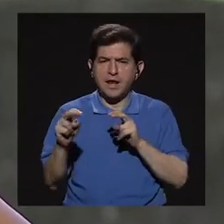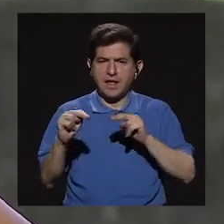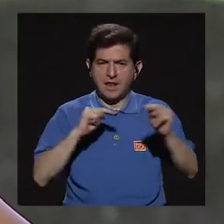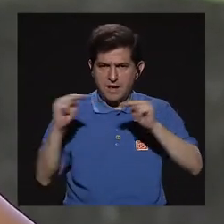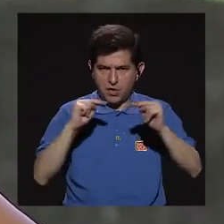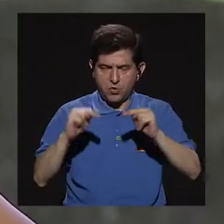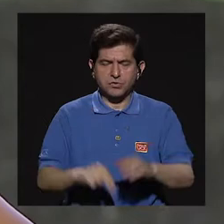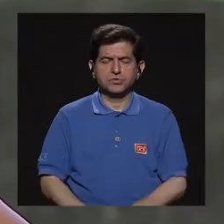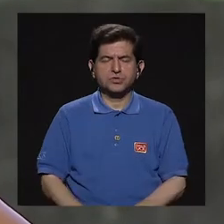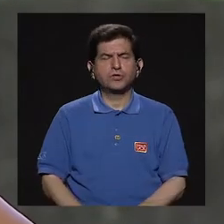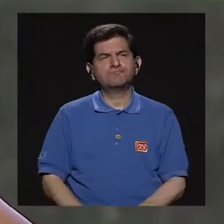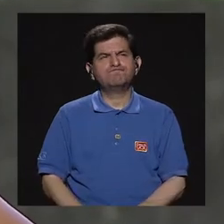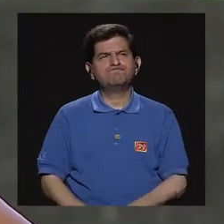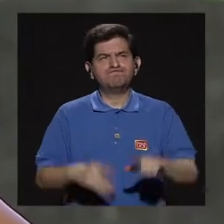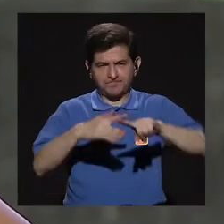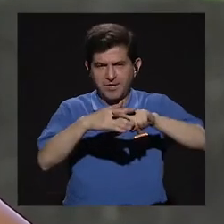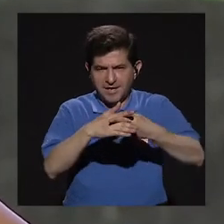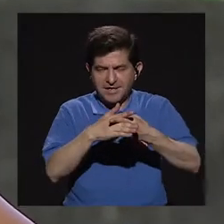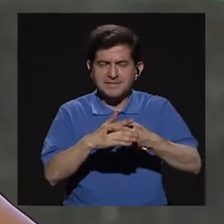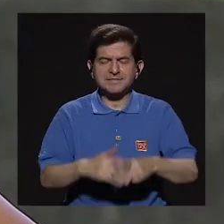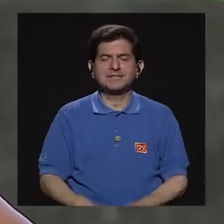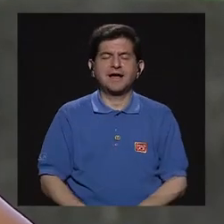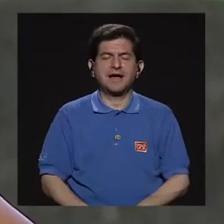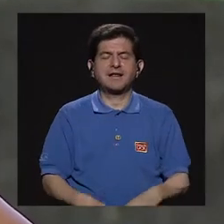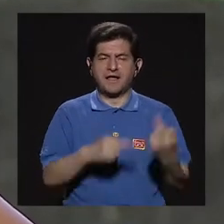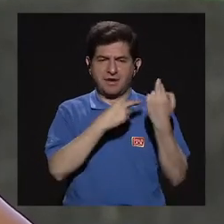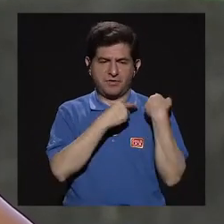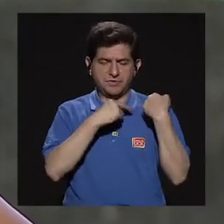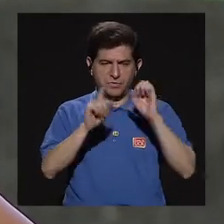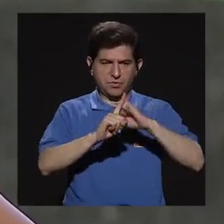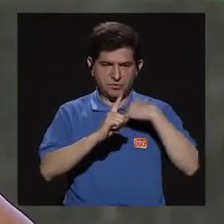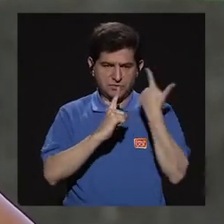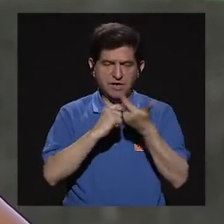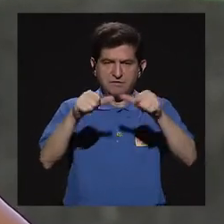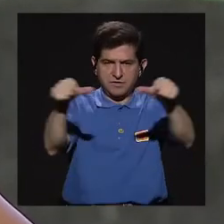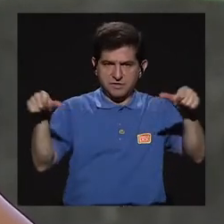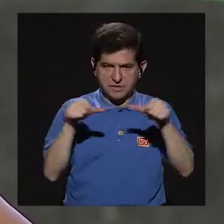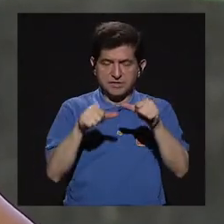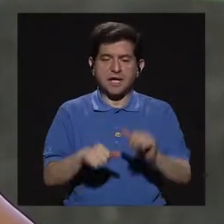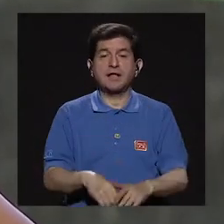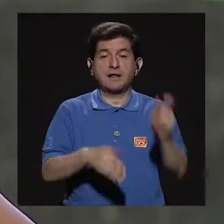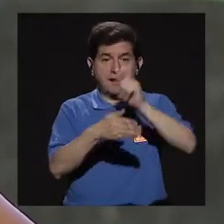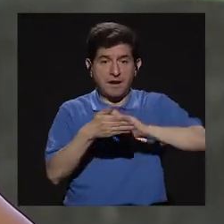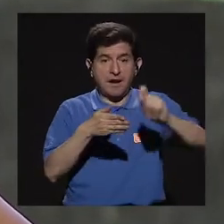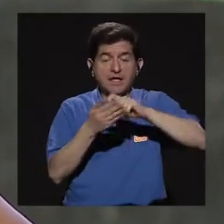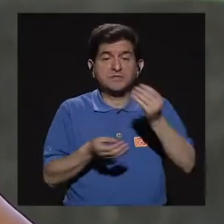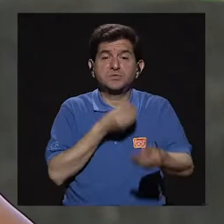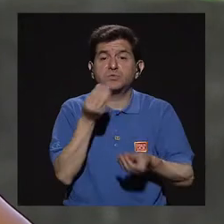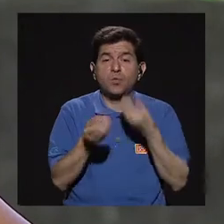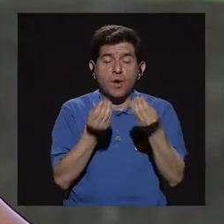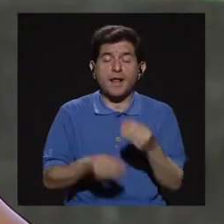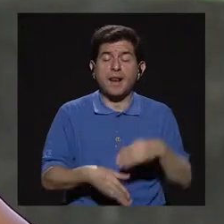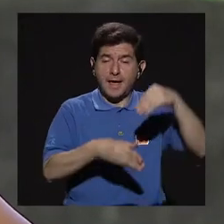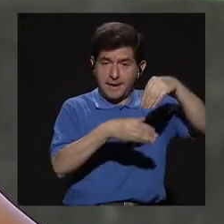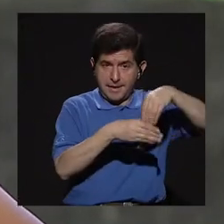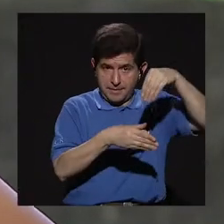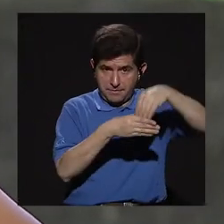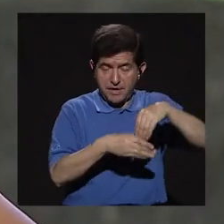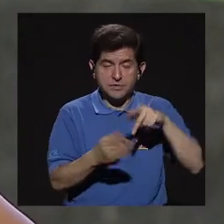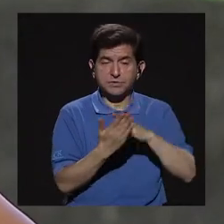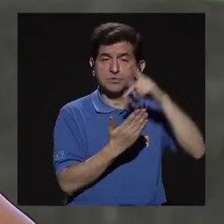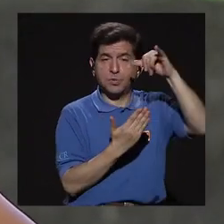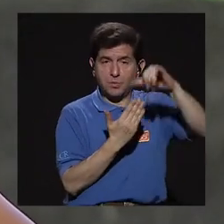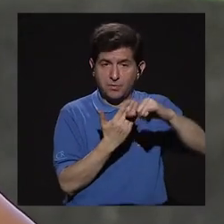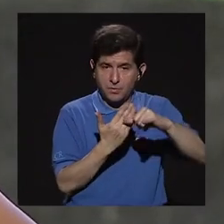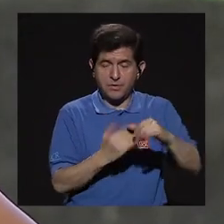Negocios pues decide emprender en lo que es el tema de responsabilidad social. Entonces nosotros como escuela pues lo que hacemos es invertir en